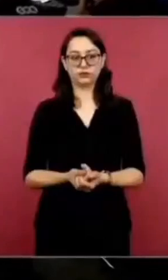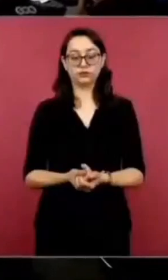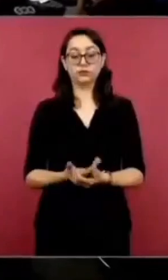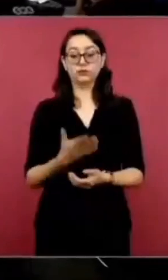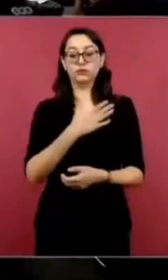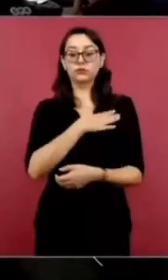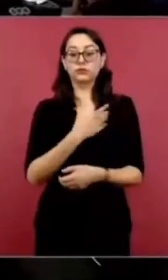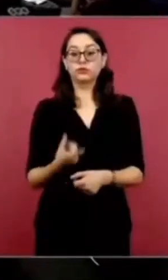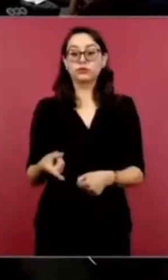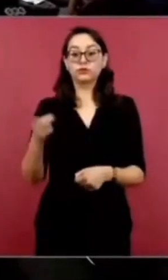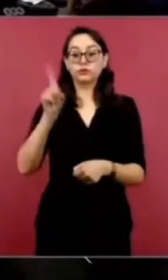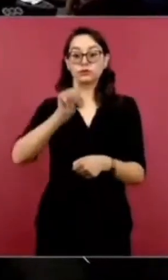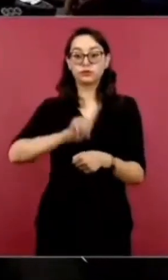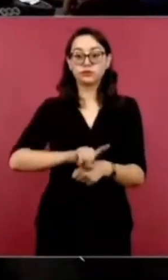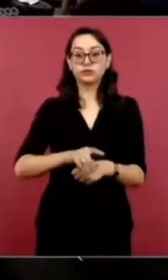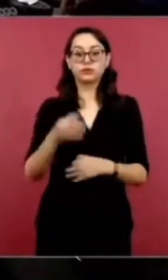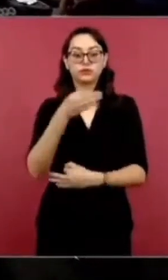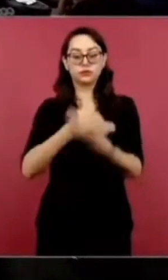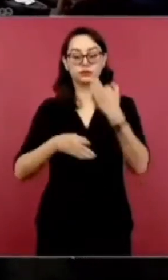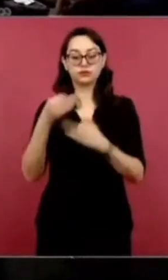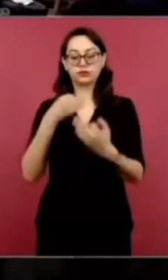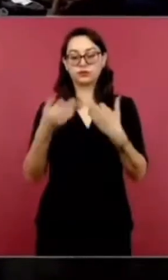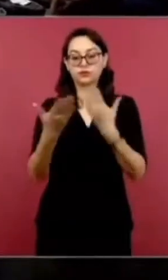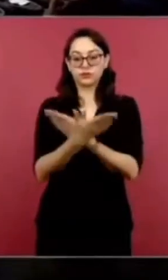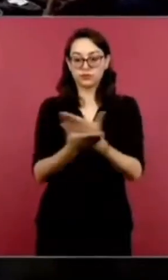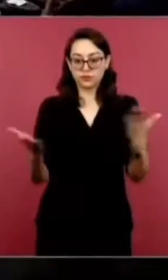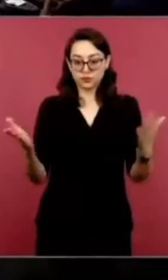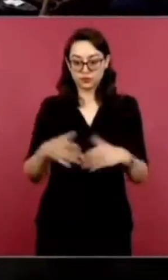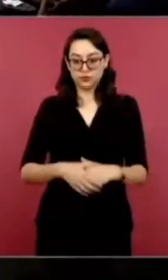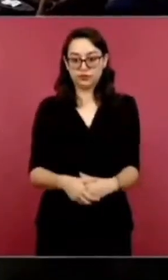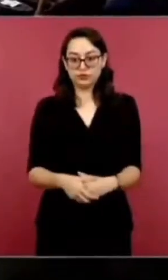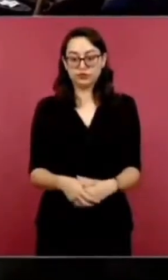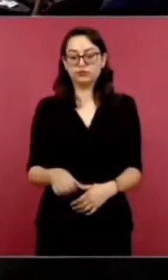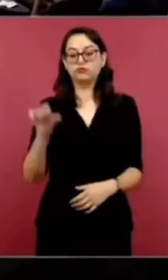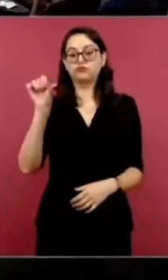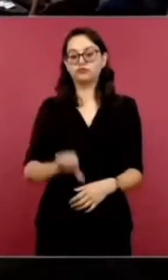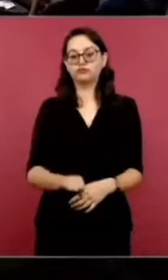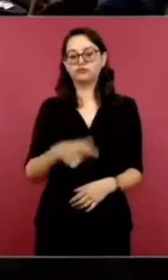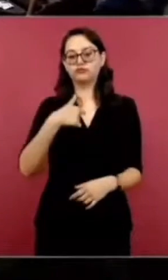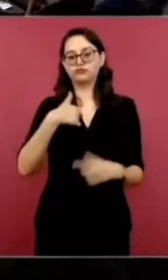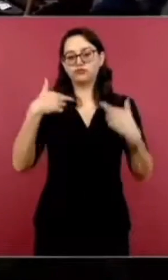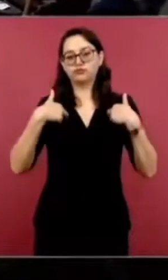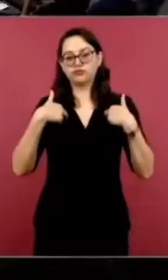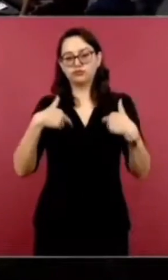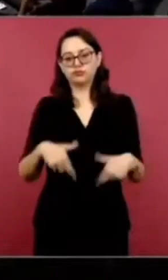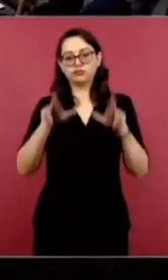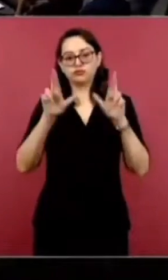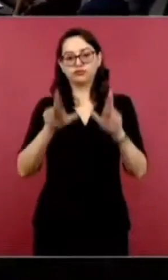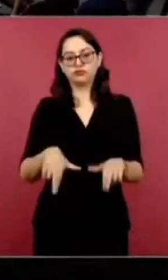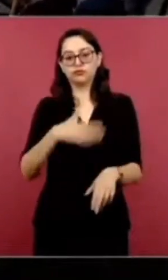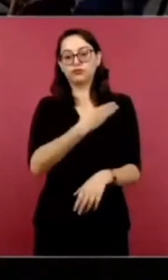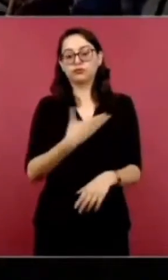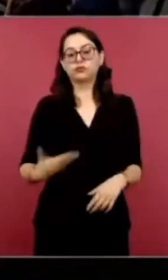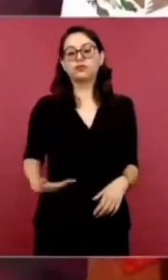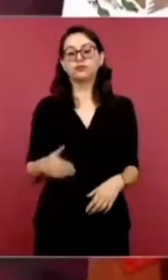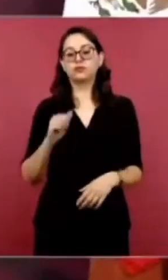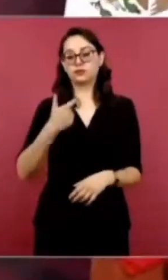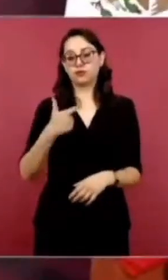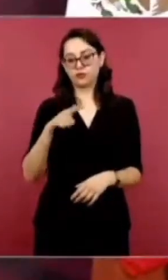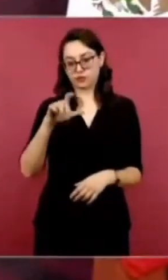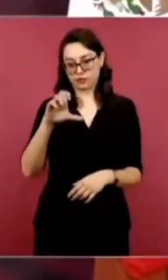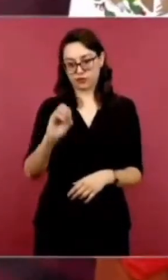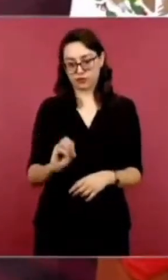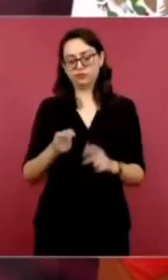La Secretaría de Gobernación, vamos al Palacio Nacional. Presentación del presidente Andrés Manuel López Obrador, que como